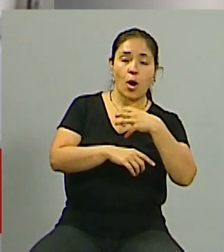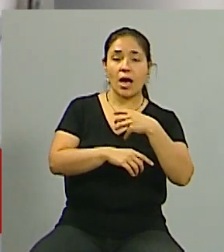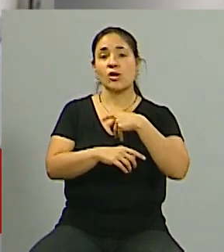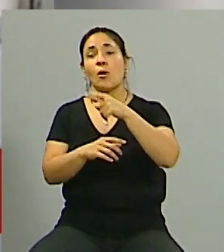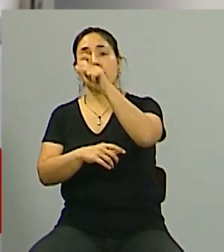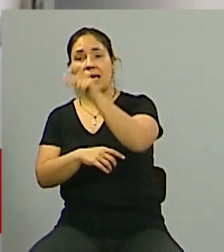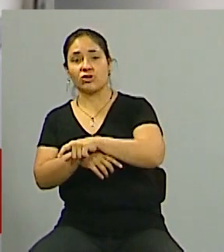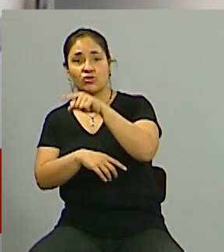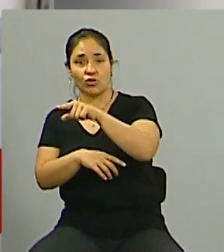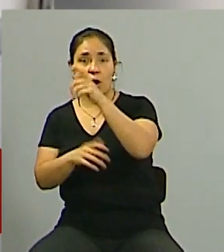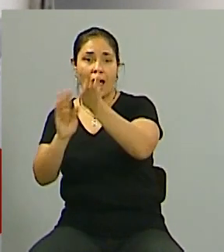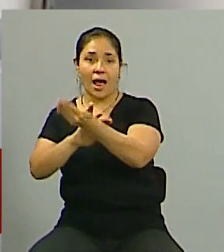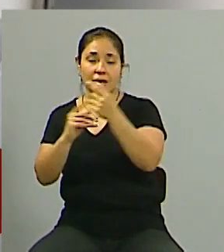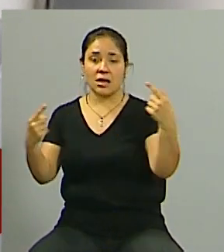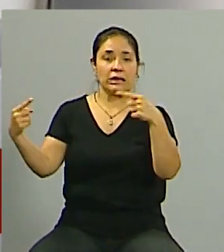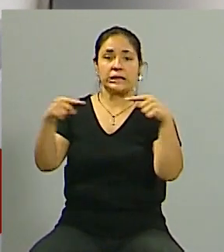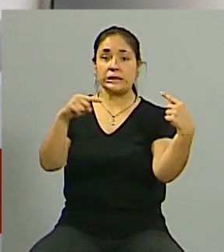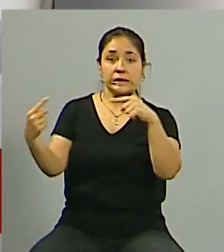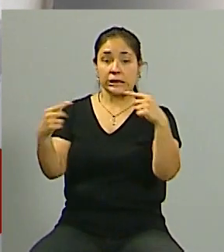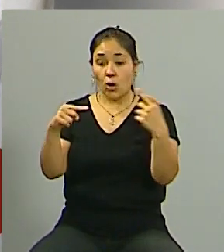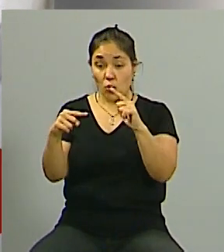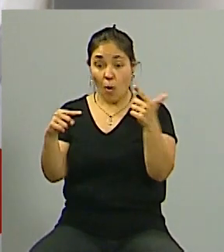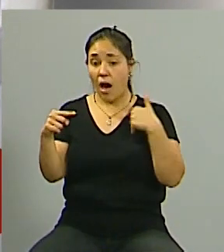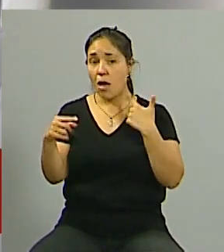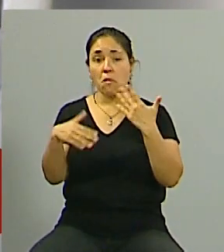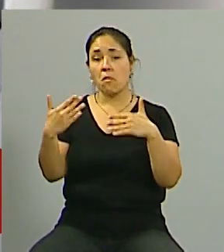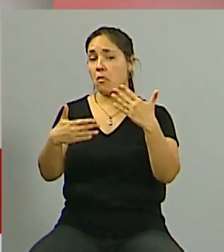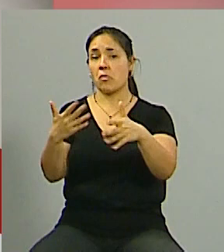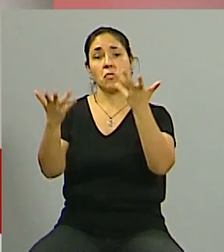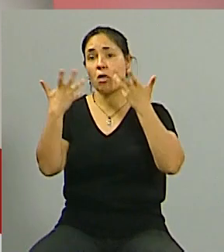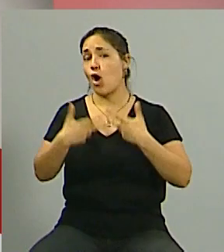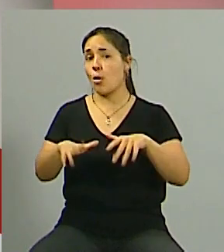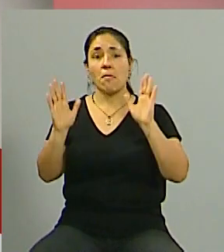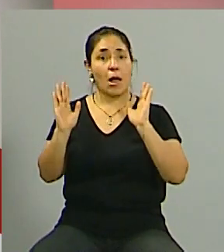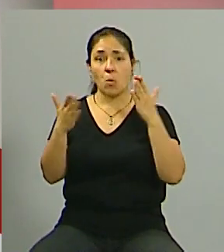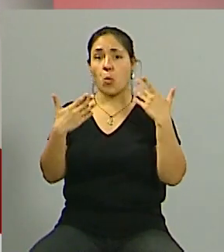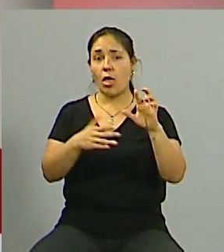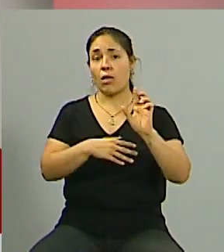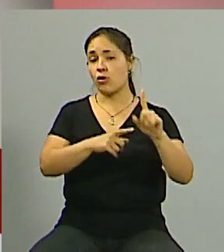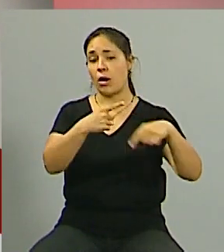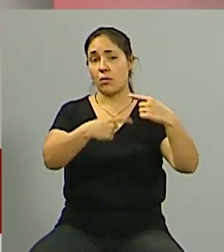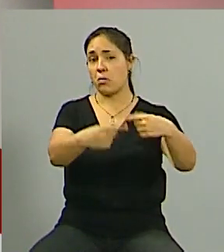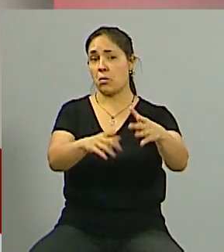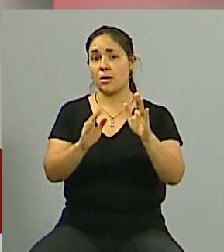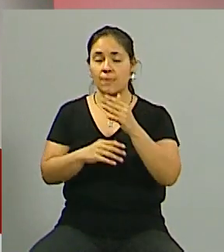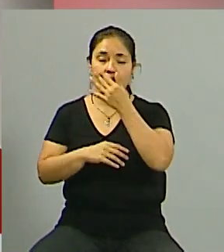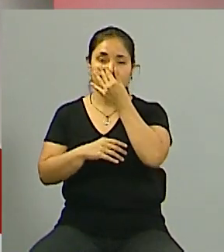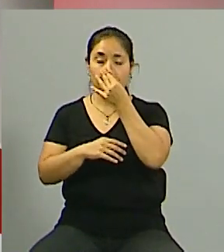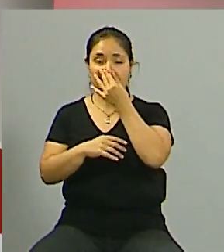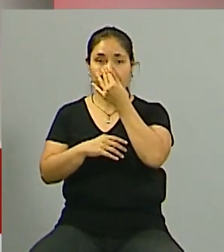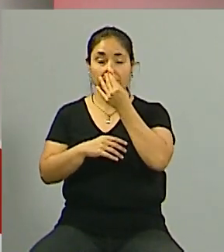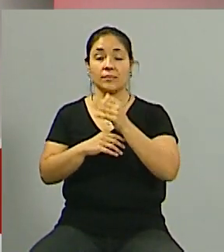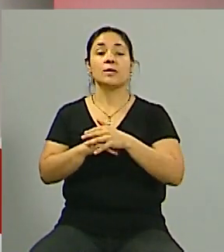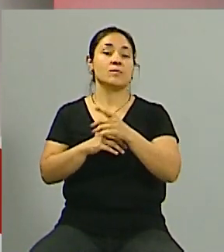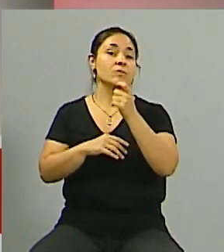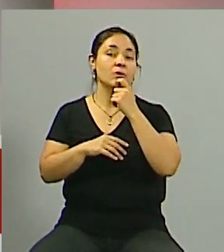enterar básicamente de que estamos contratando es algo que queda en nuestra espera entonces si alguno de los dos tiene esa disponibilidad para tener en dólares y